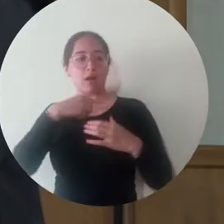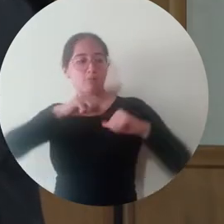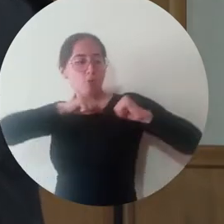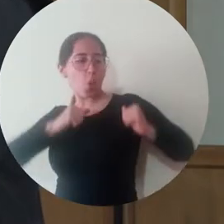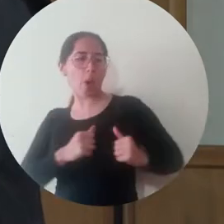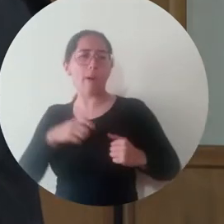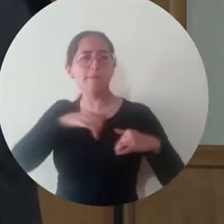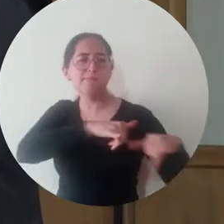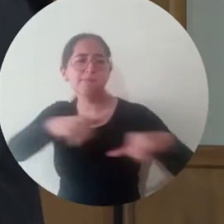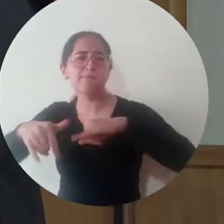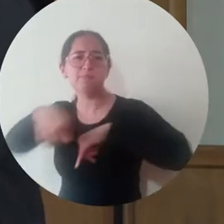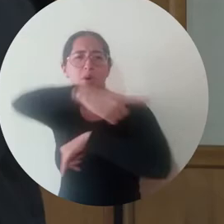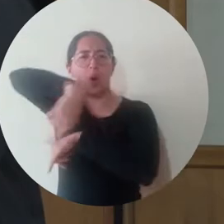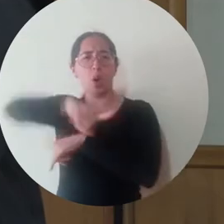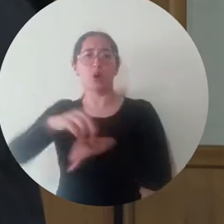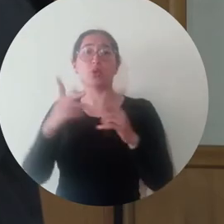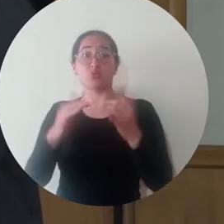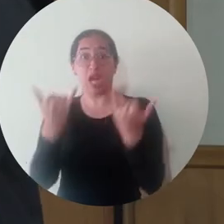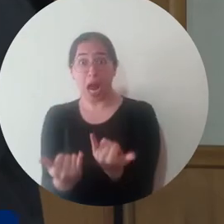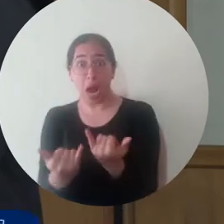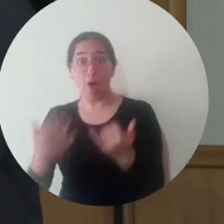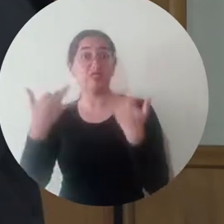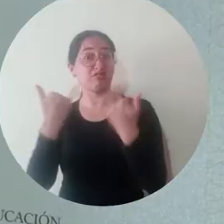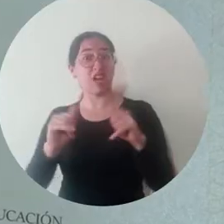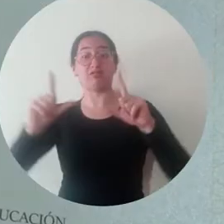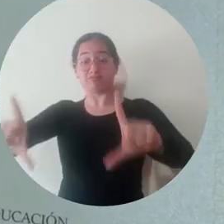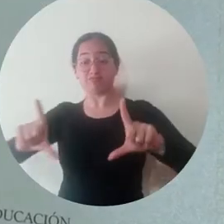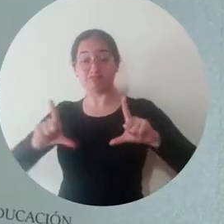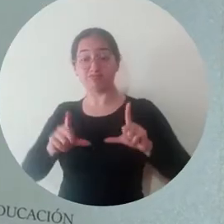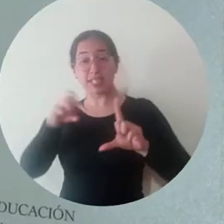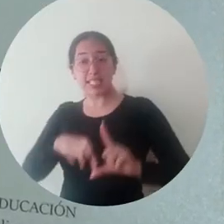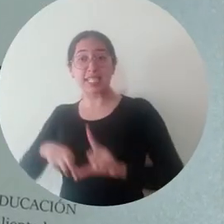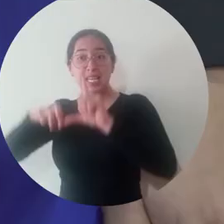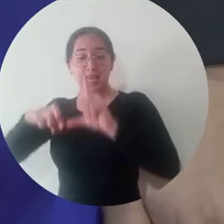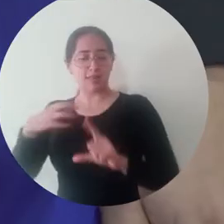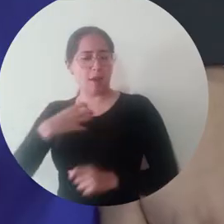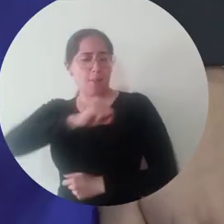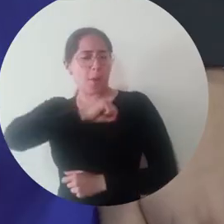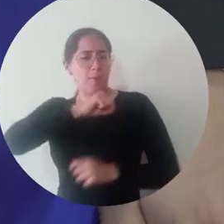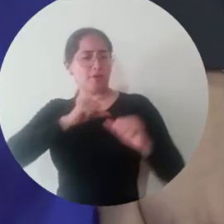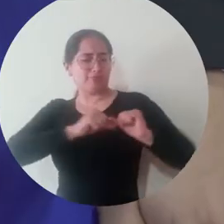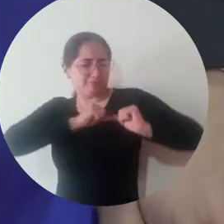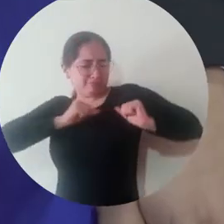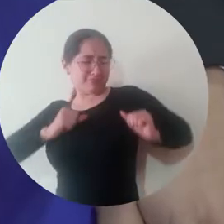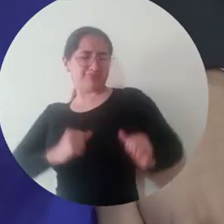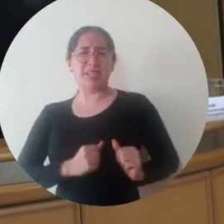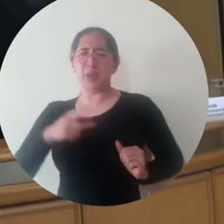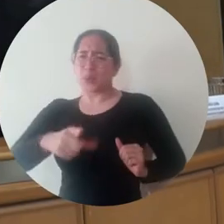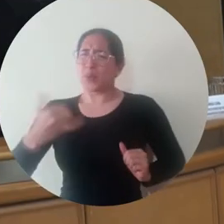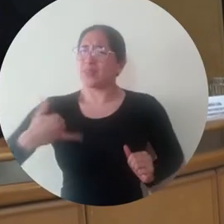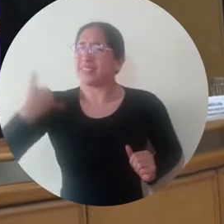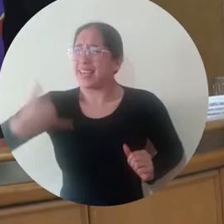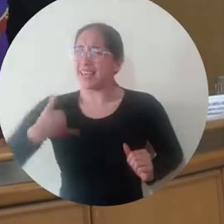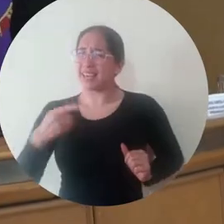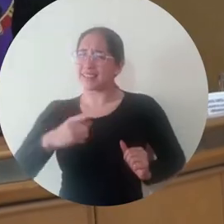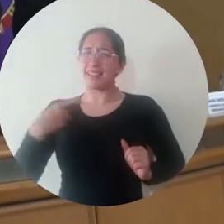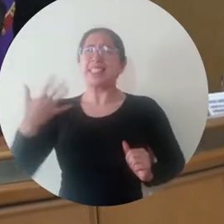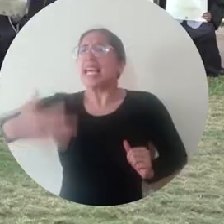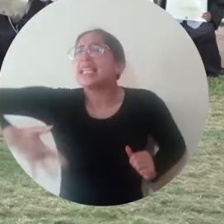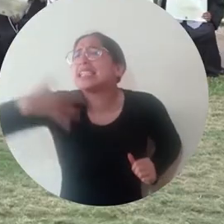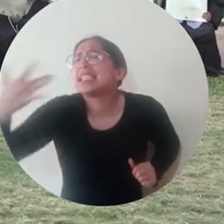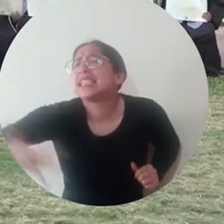egresados de posgrados sientan en el corazón lo que significa ser parte de la familia